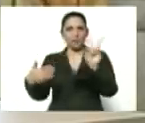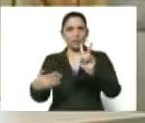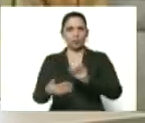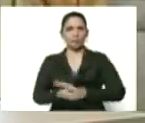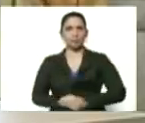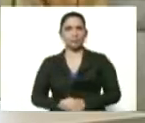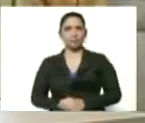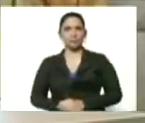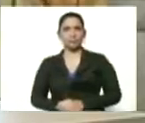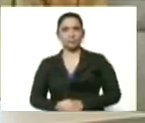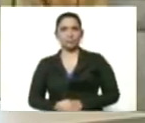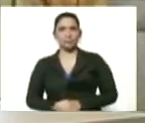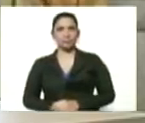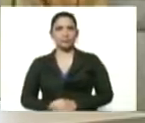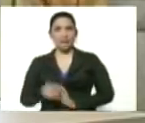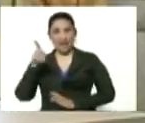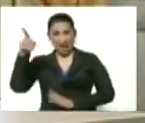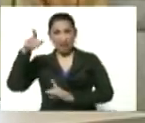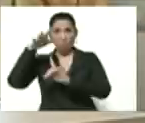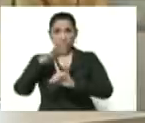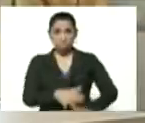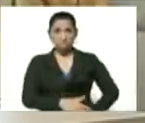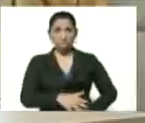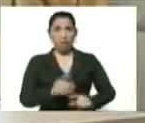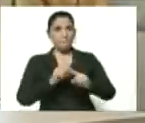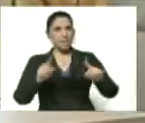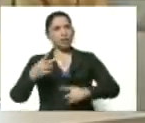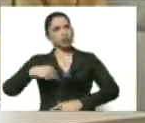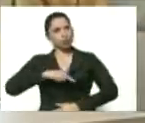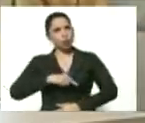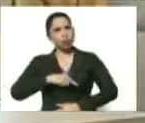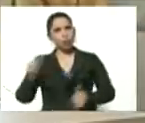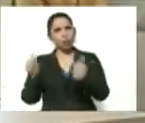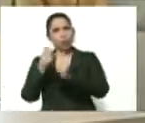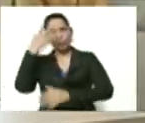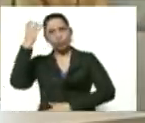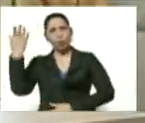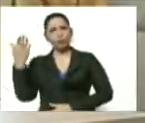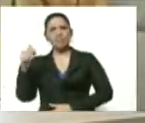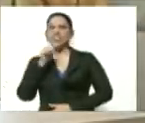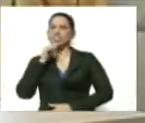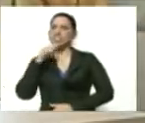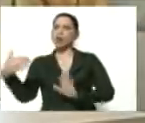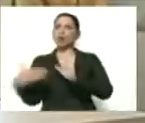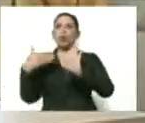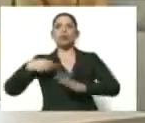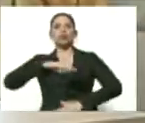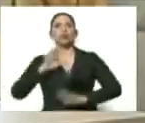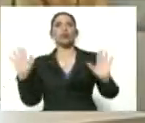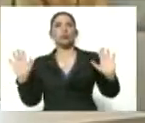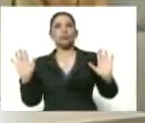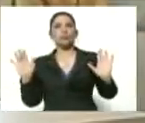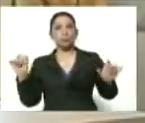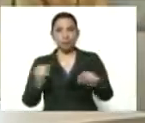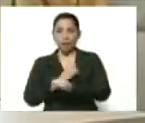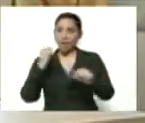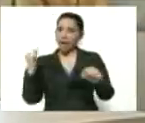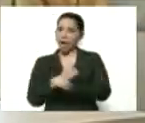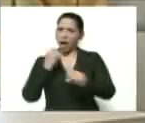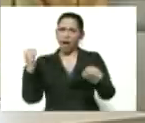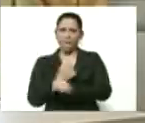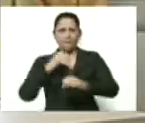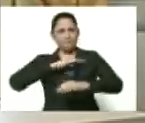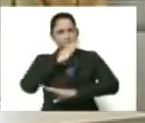nos subestiman pero nosotros con Dios ¿quién en contra? trabajando trabajando